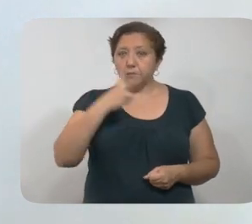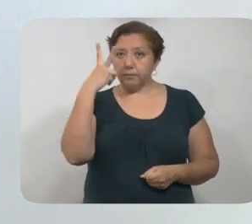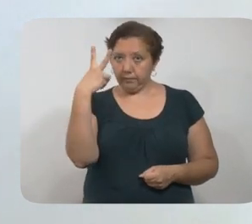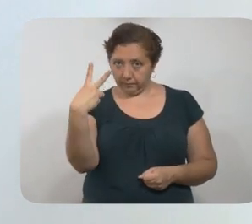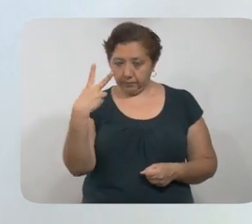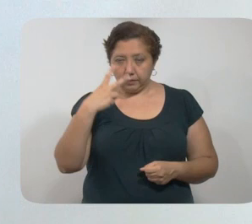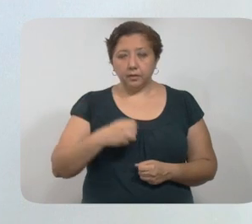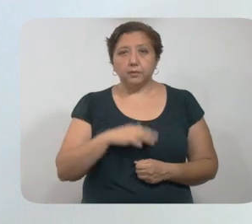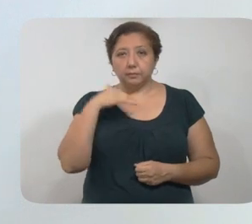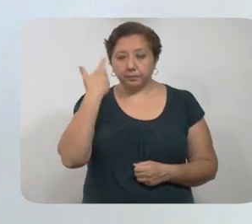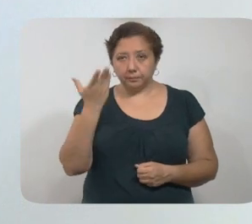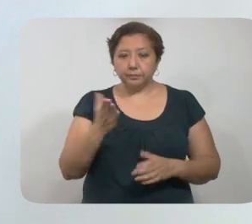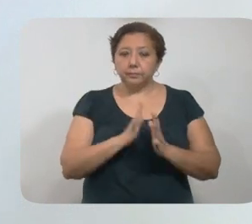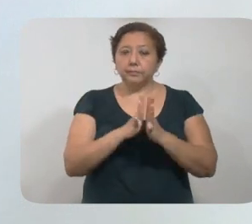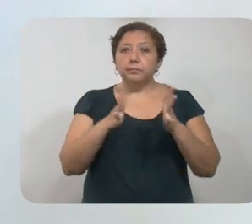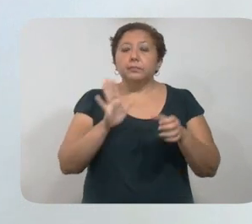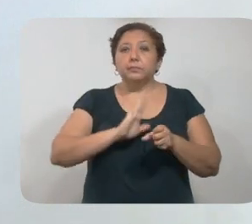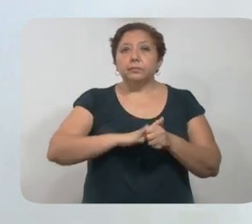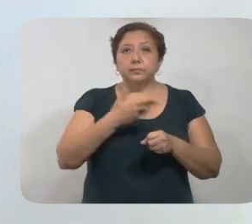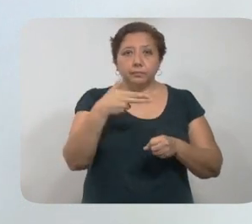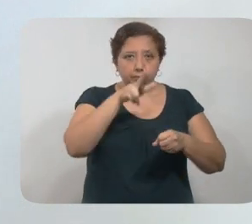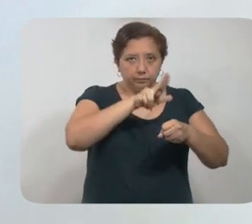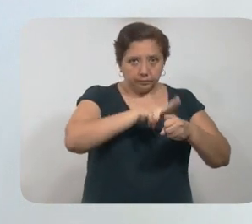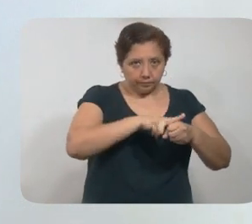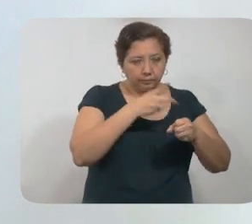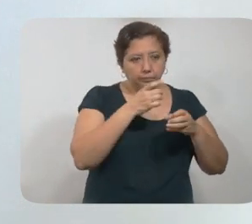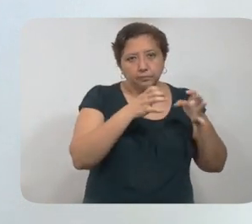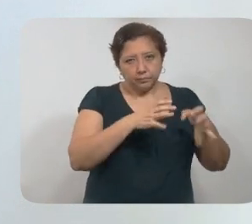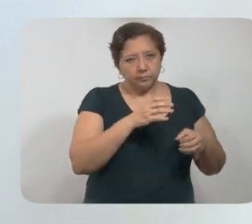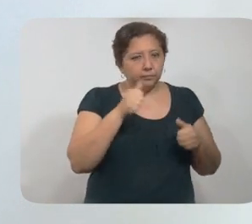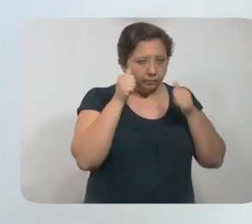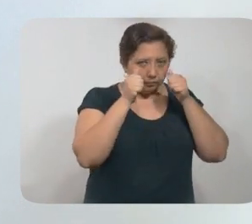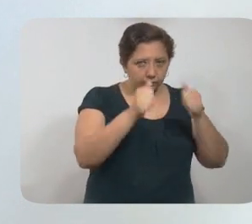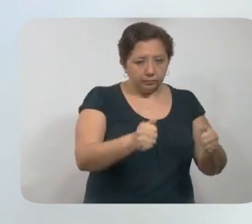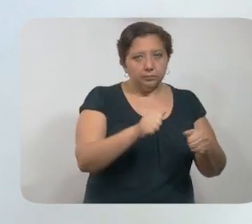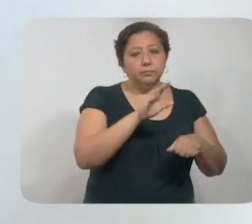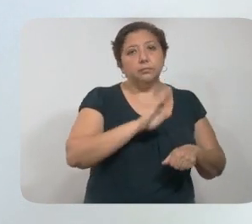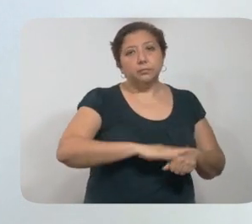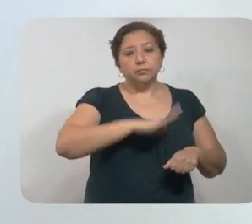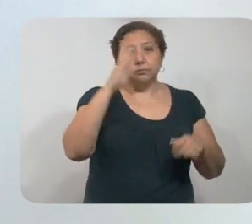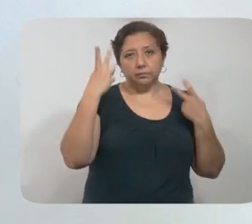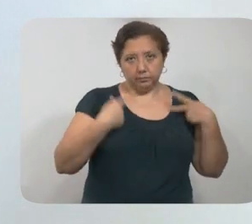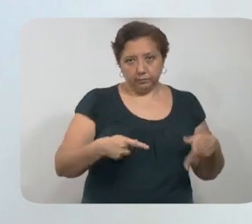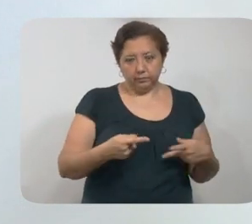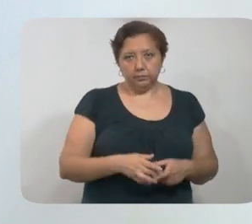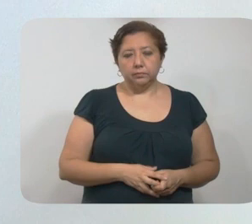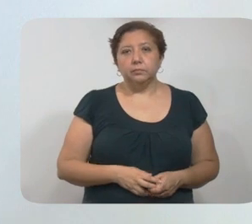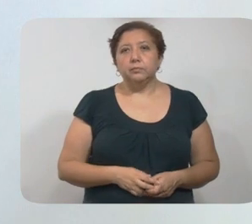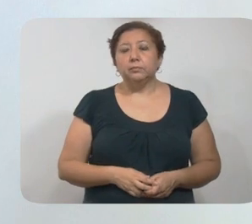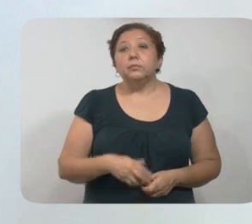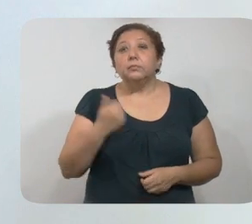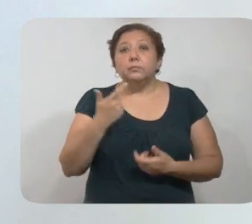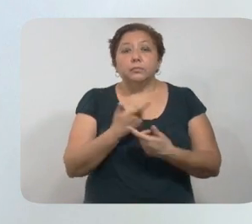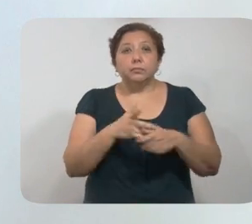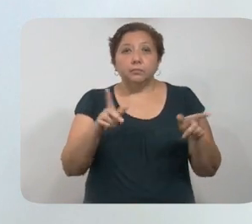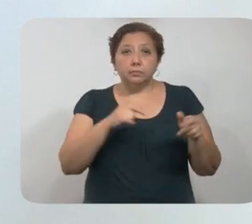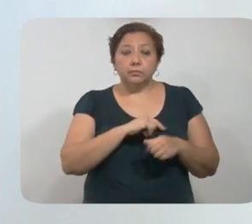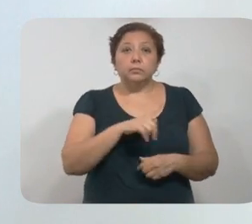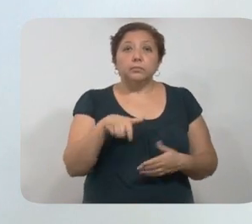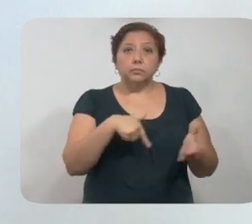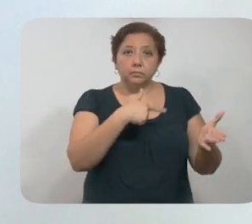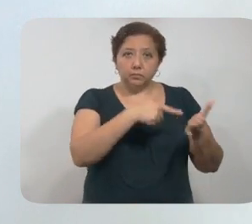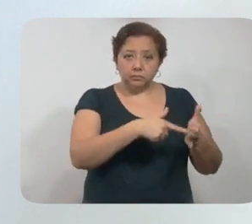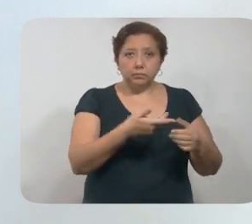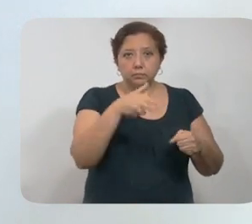objetivos que son aumentar la capacidad hospitalaria del Estado, permitiendo atender más pacientes y liberar camas en los